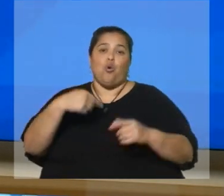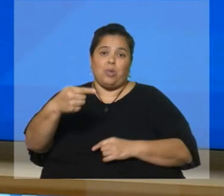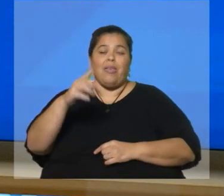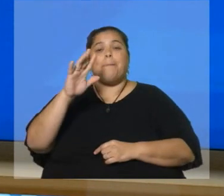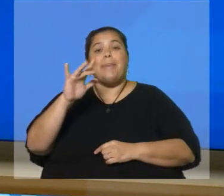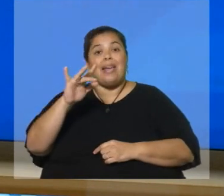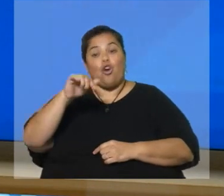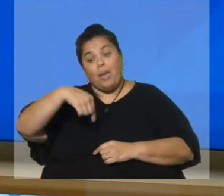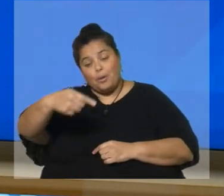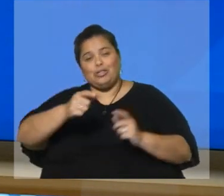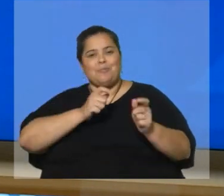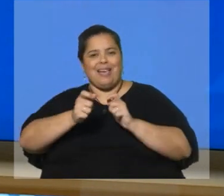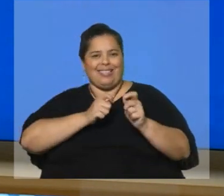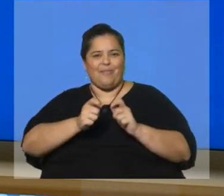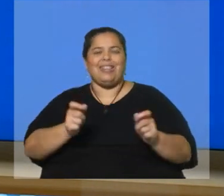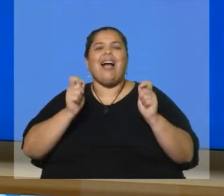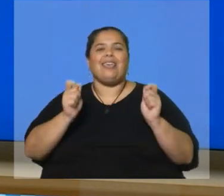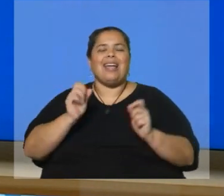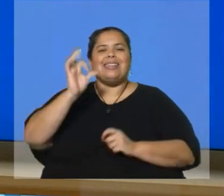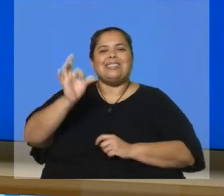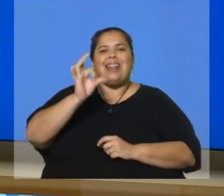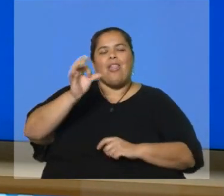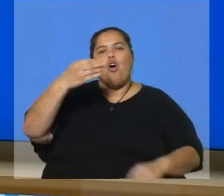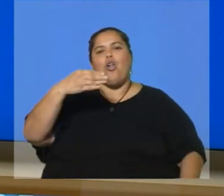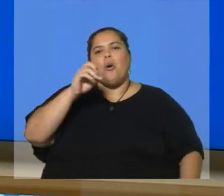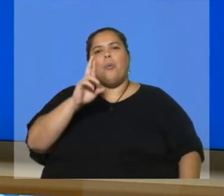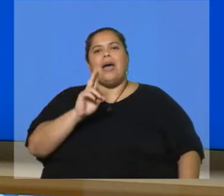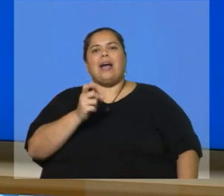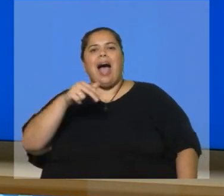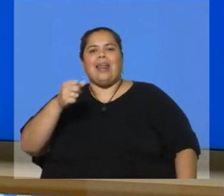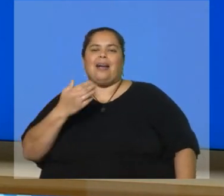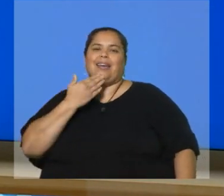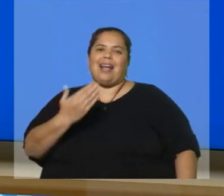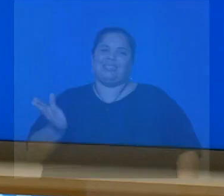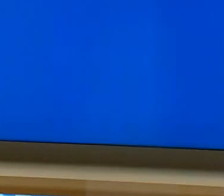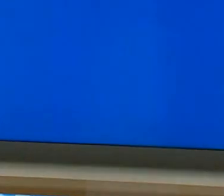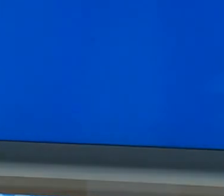miércoles que viene la próxima entrevista que va a ser con el senador Mario Vergara. Que pasen bien, gracias. Gracias.